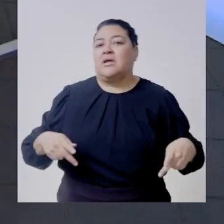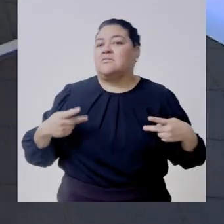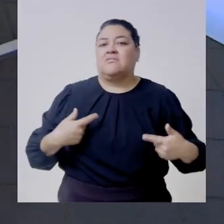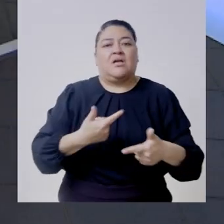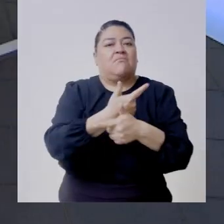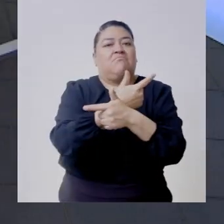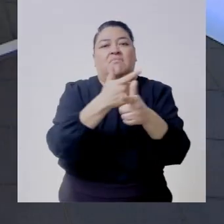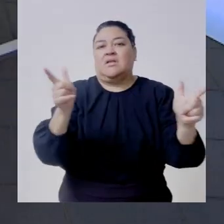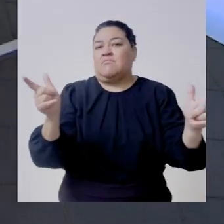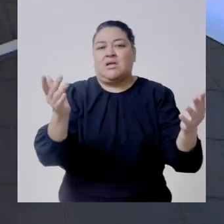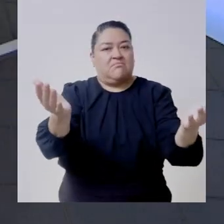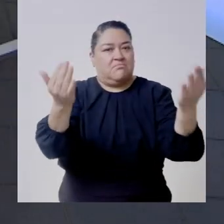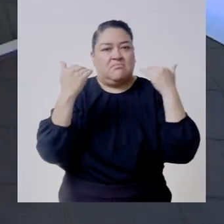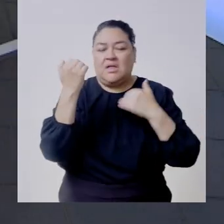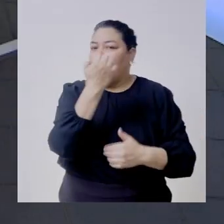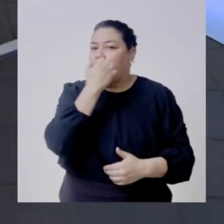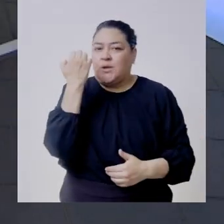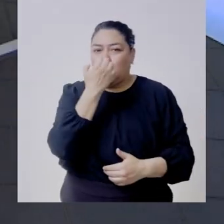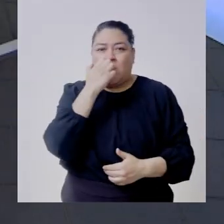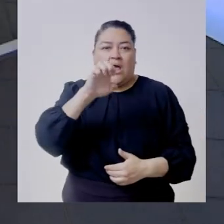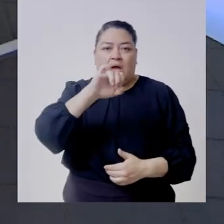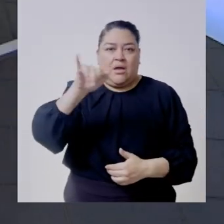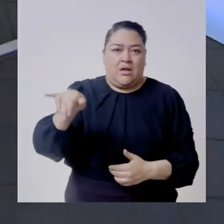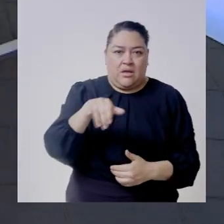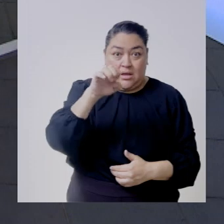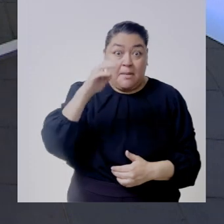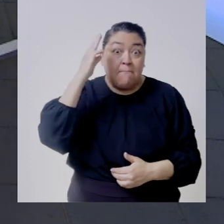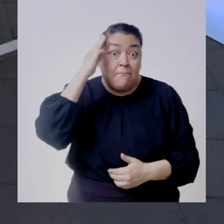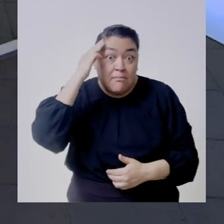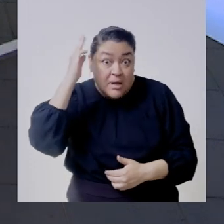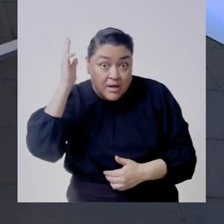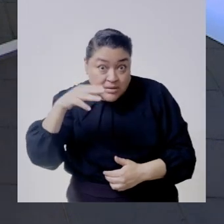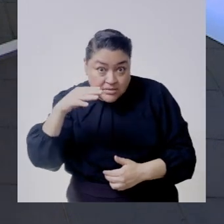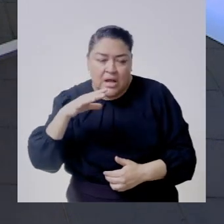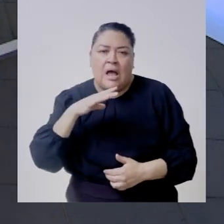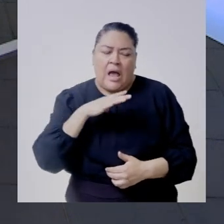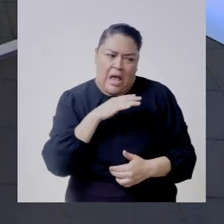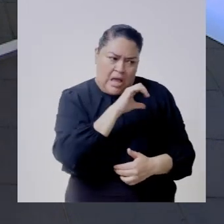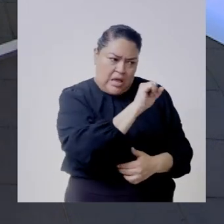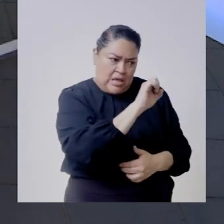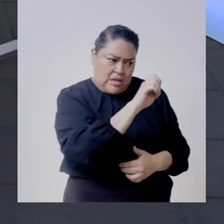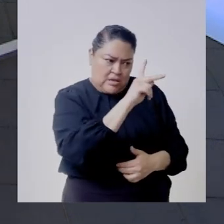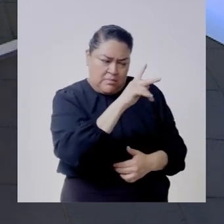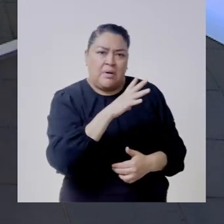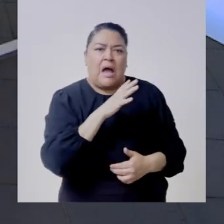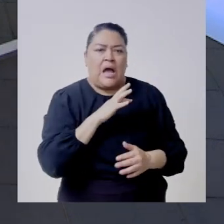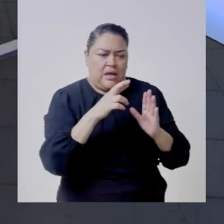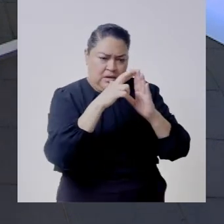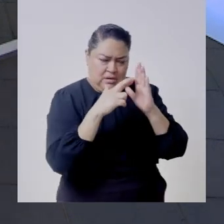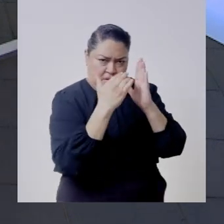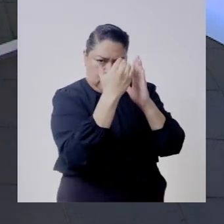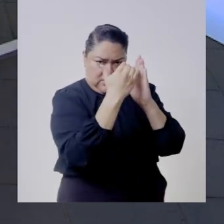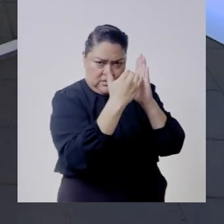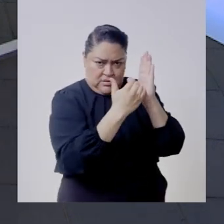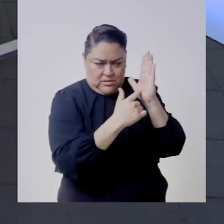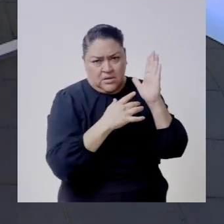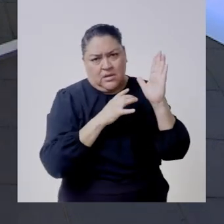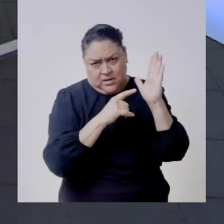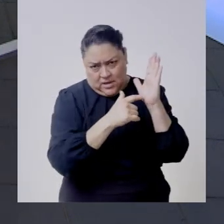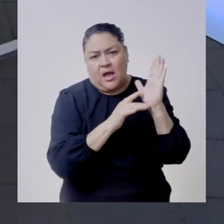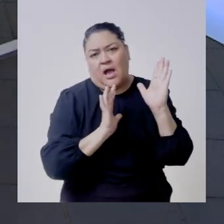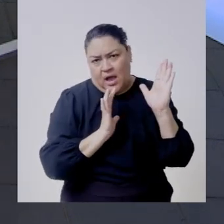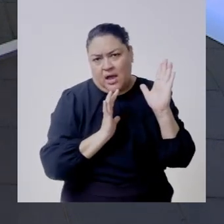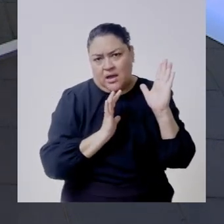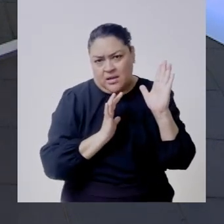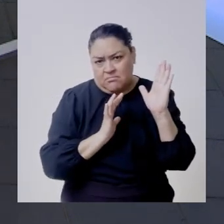cualquier persona puede acercarse a la escuela judicial electoral los posgrados que tienen registro ante la sep algunos hay ciertos requisitos que hay que